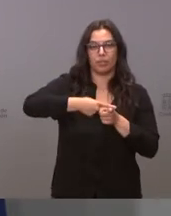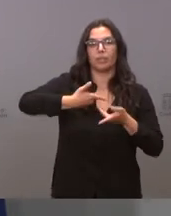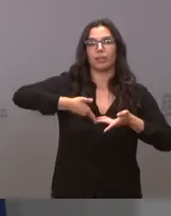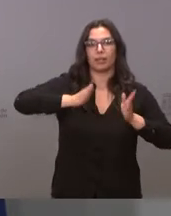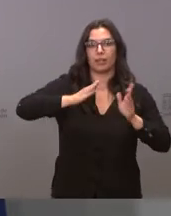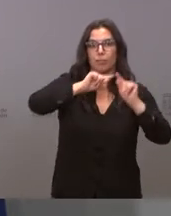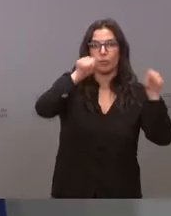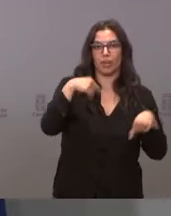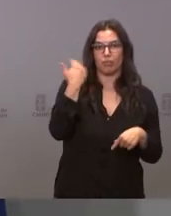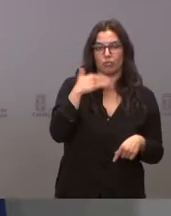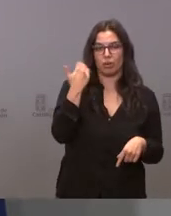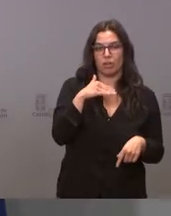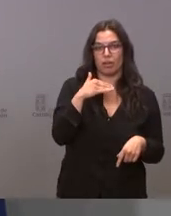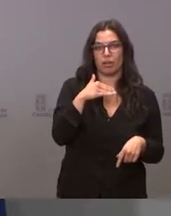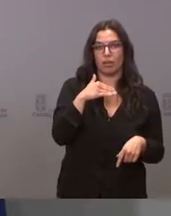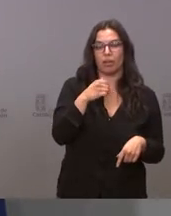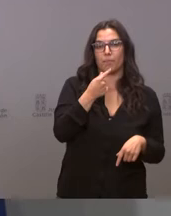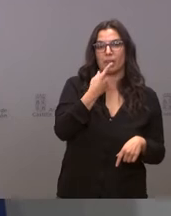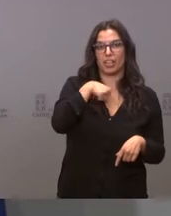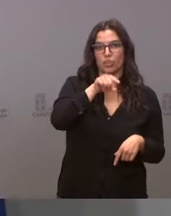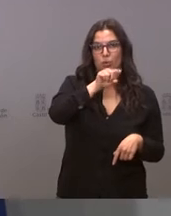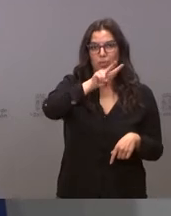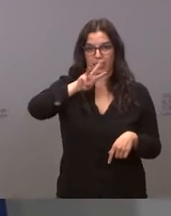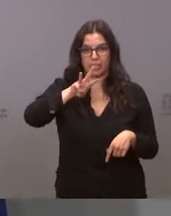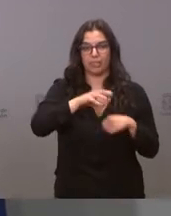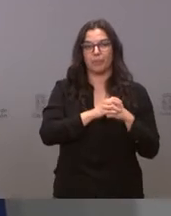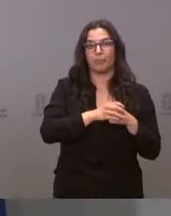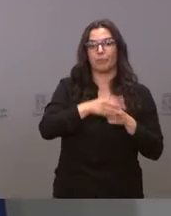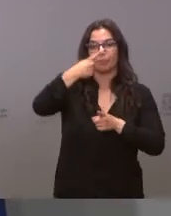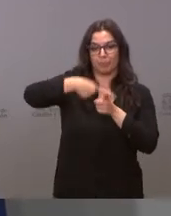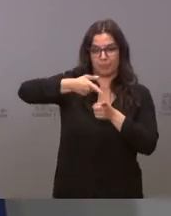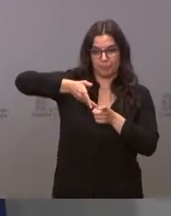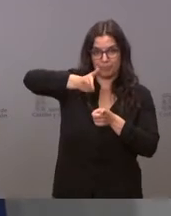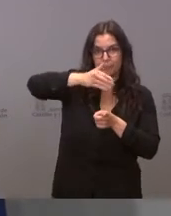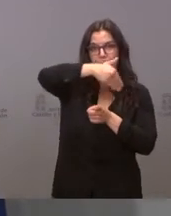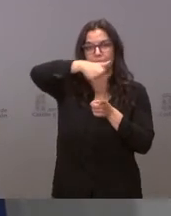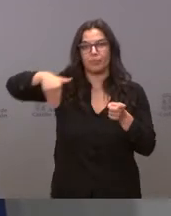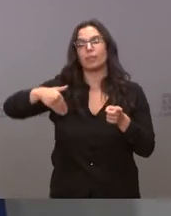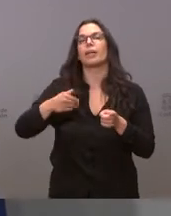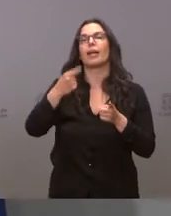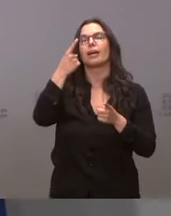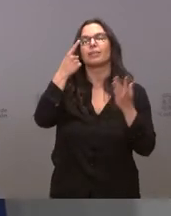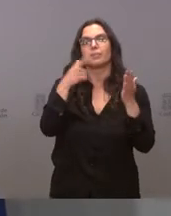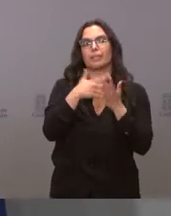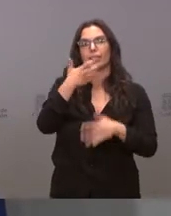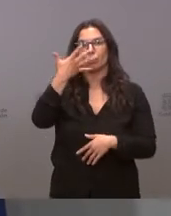Soria 1.123 y la Soria 6.550.